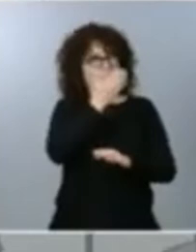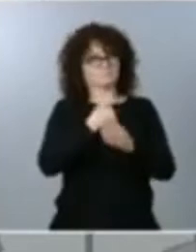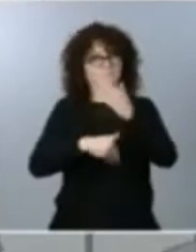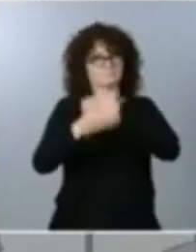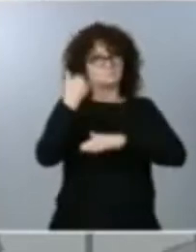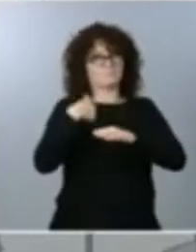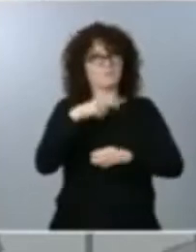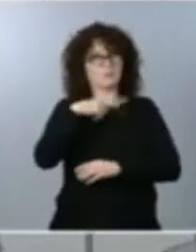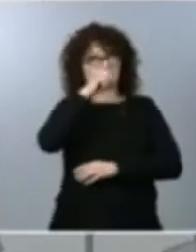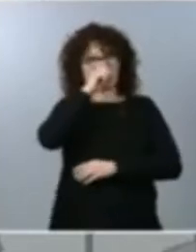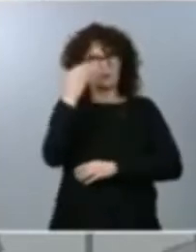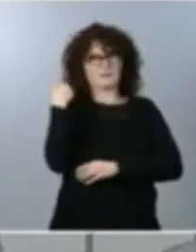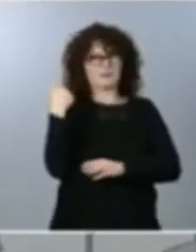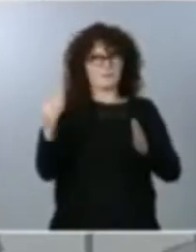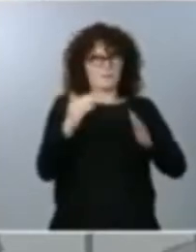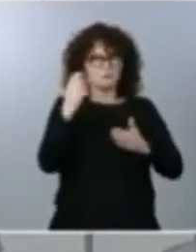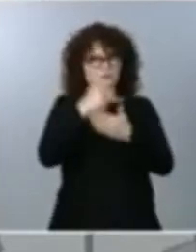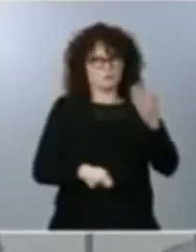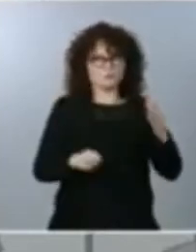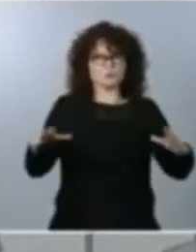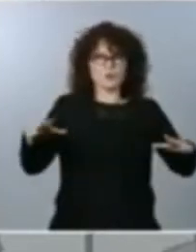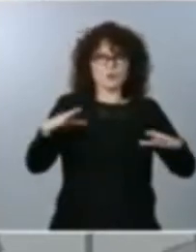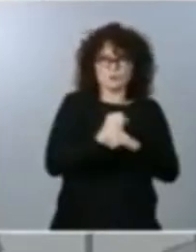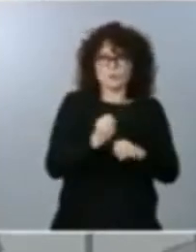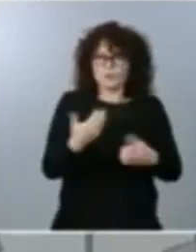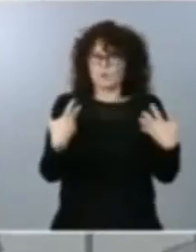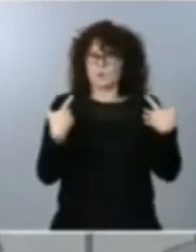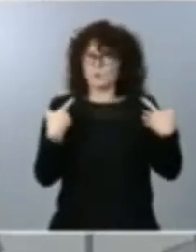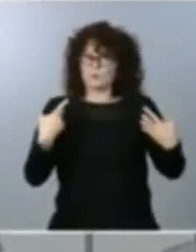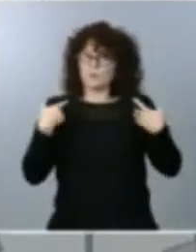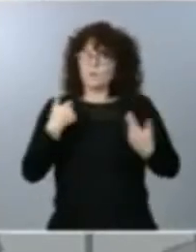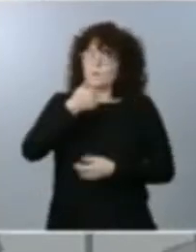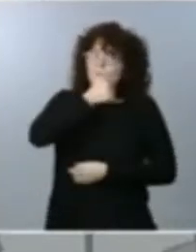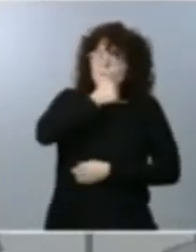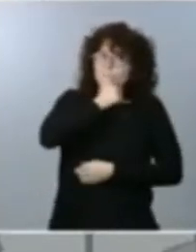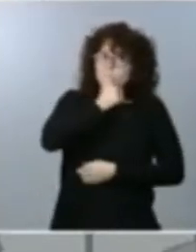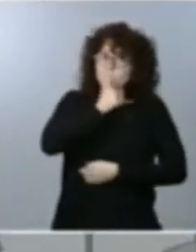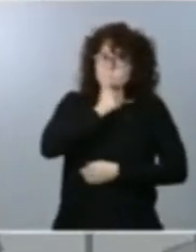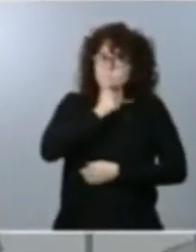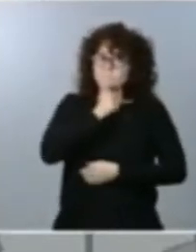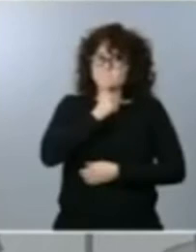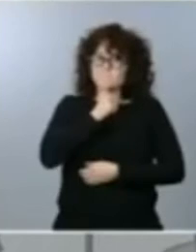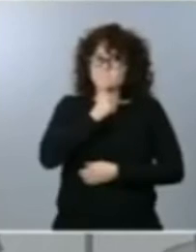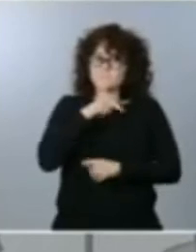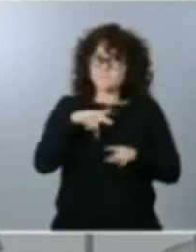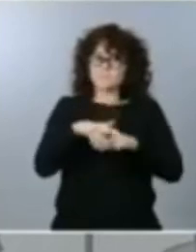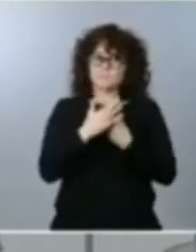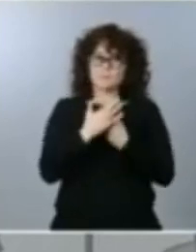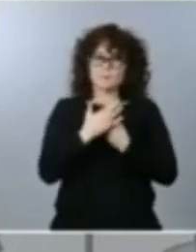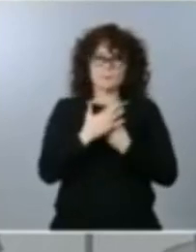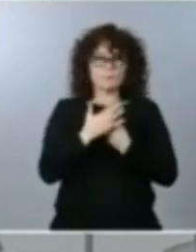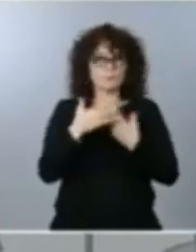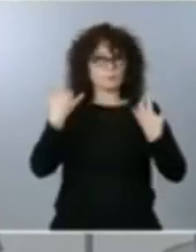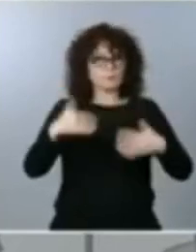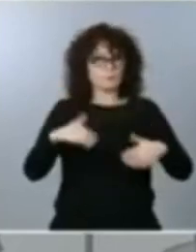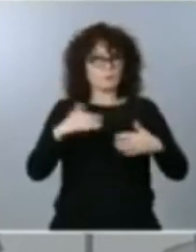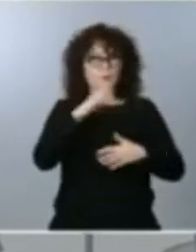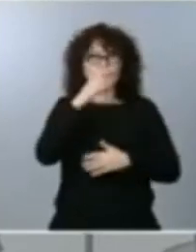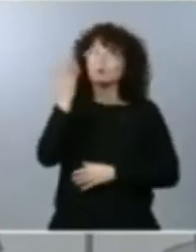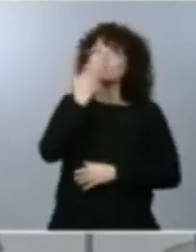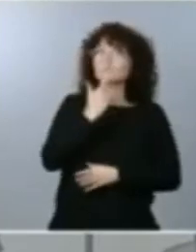oscuros, el sufrimiento insoportable y la oscuridad en la que nos movíamos como consecuencia del desconocimiento que teníamos